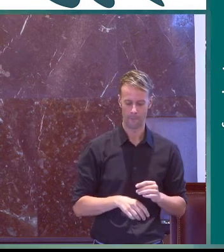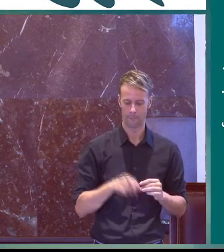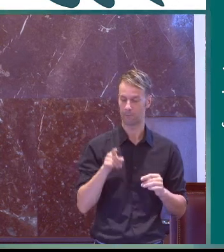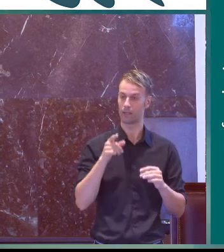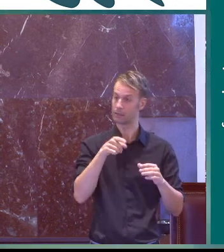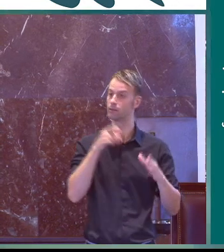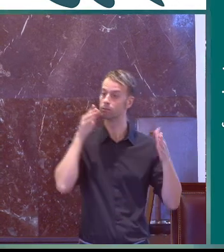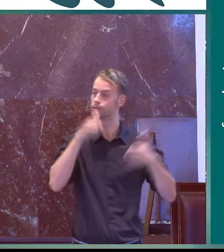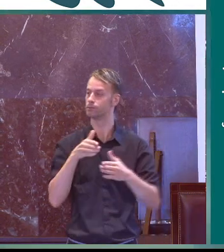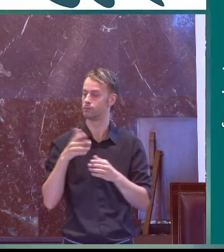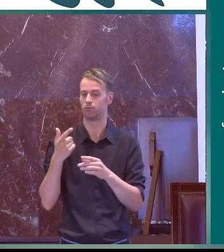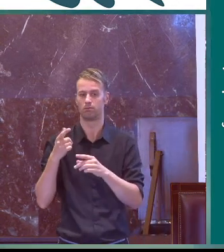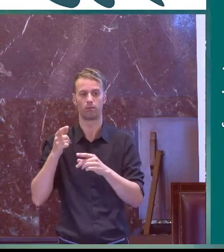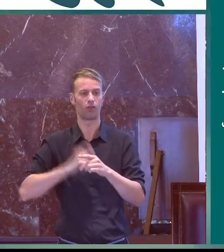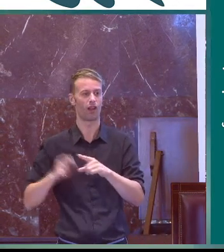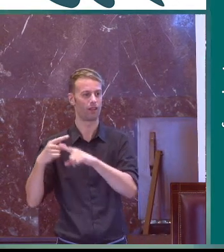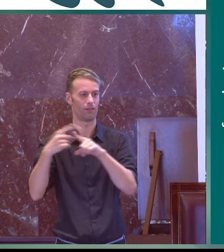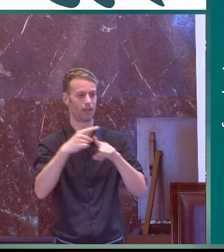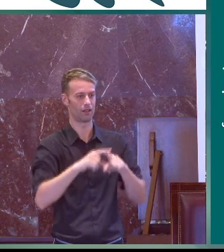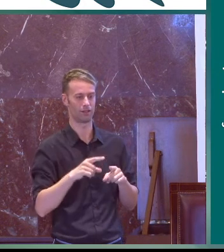totalmente ligados al marco europeo